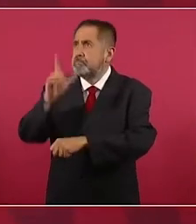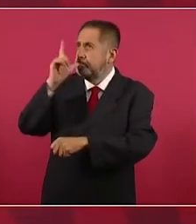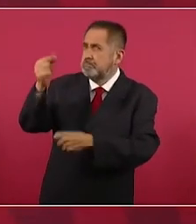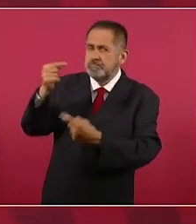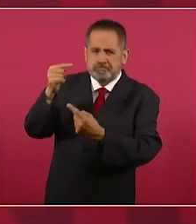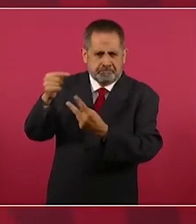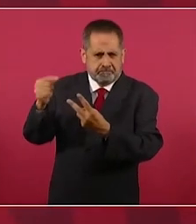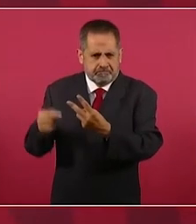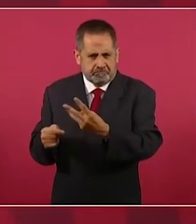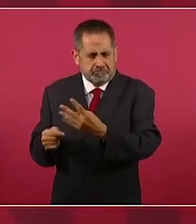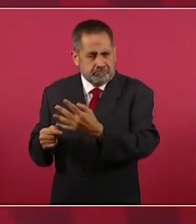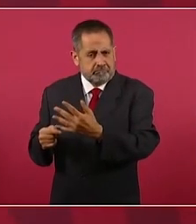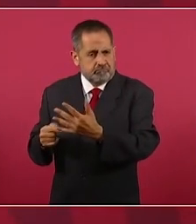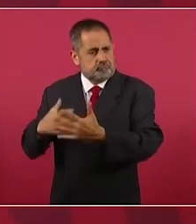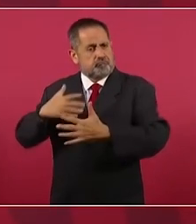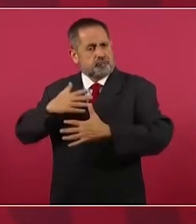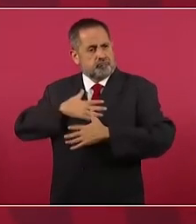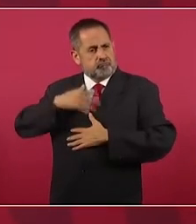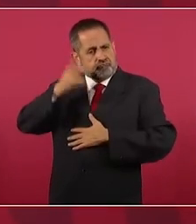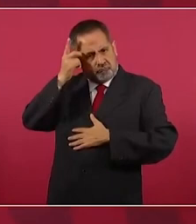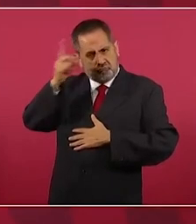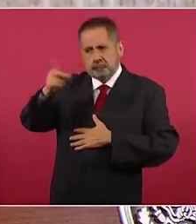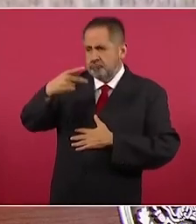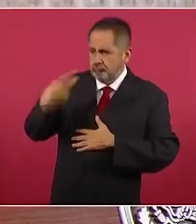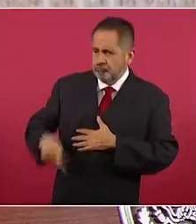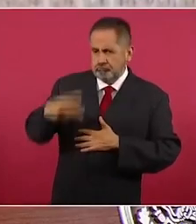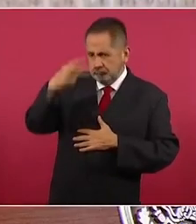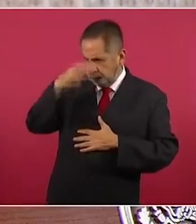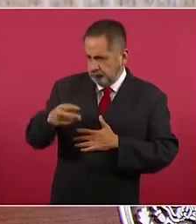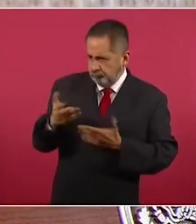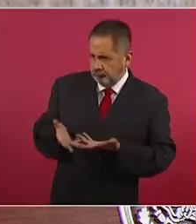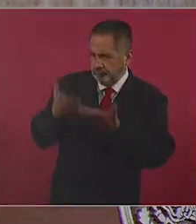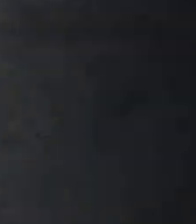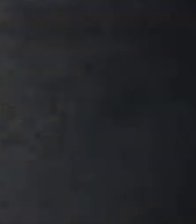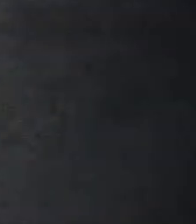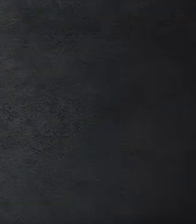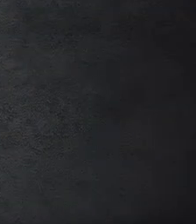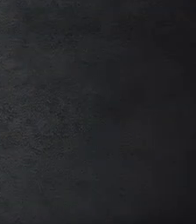esté al servicio de los mexicanos.